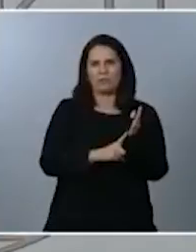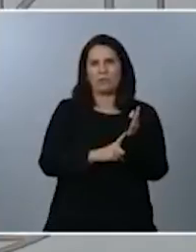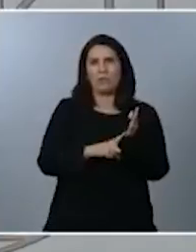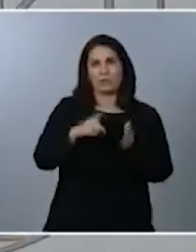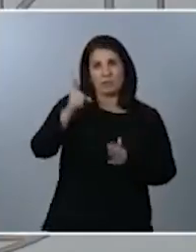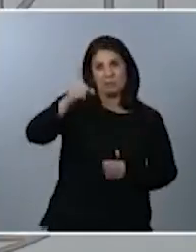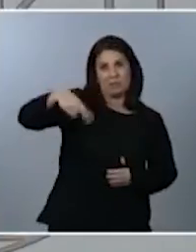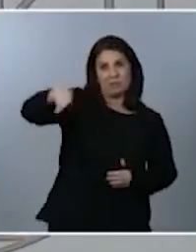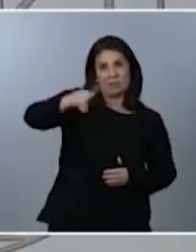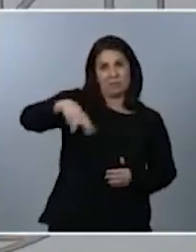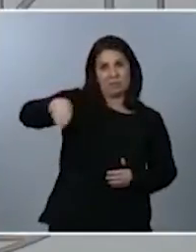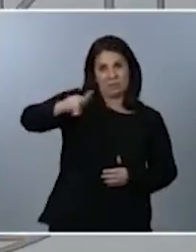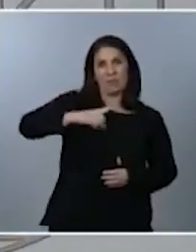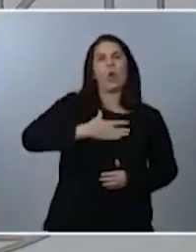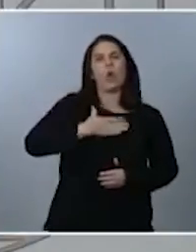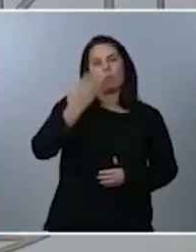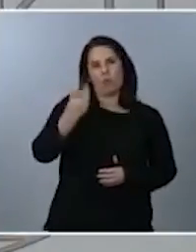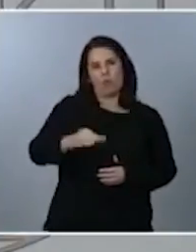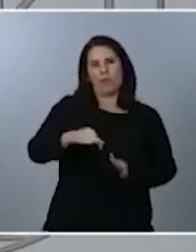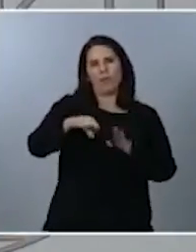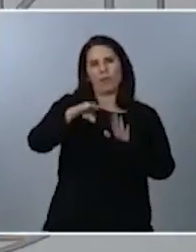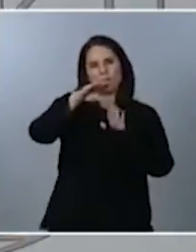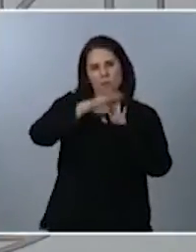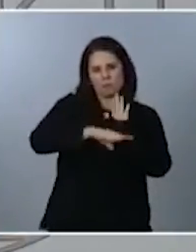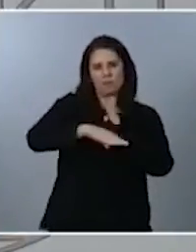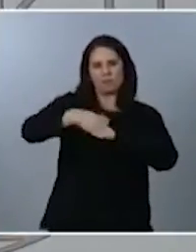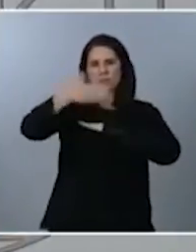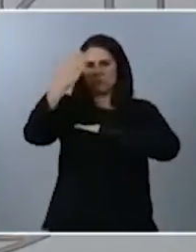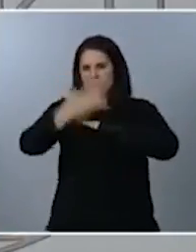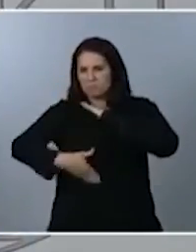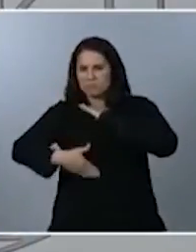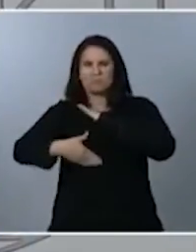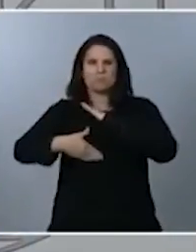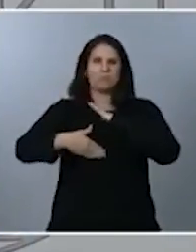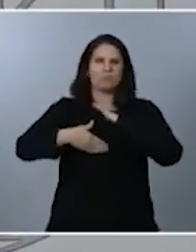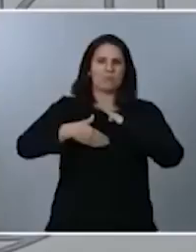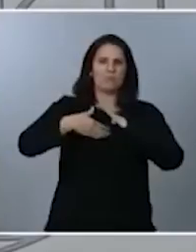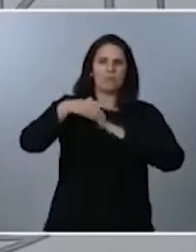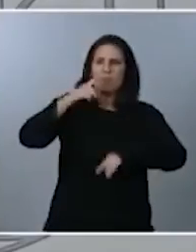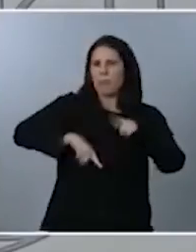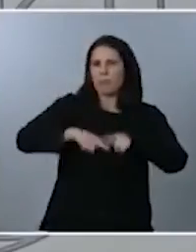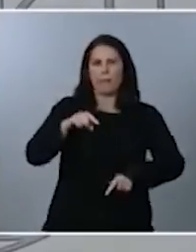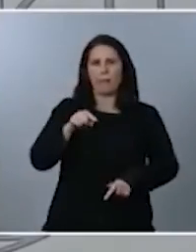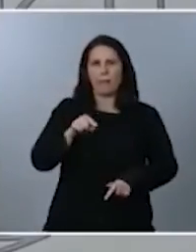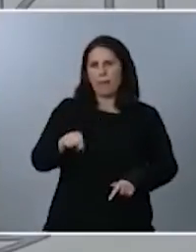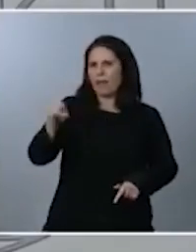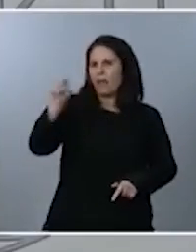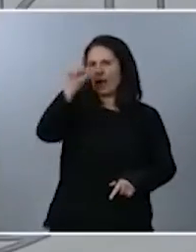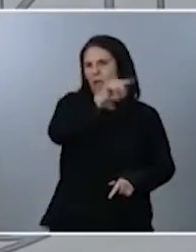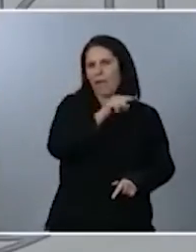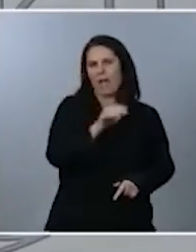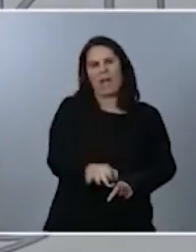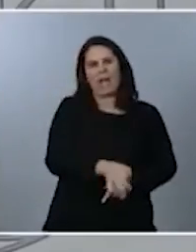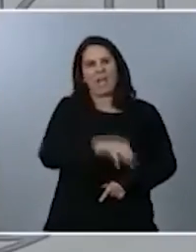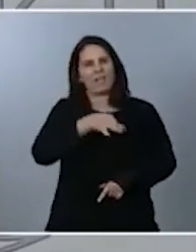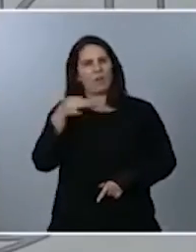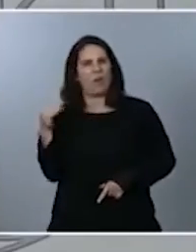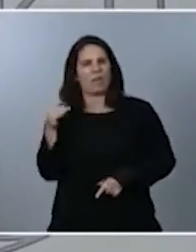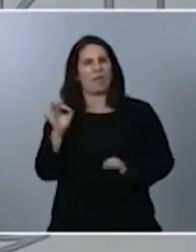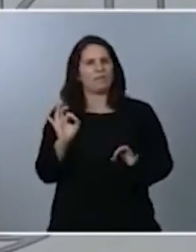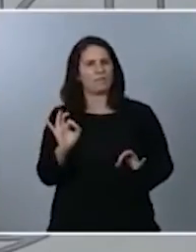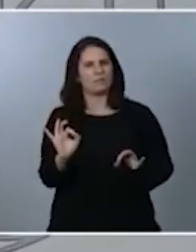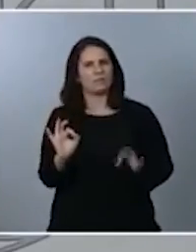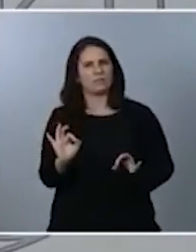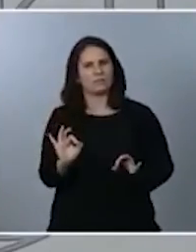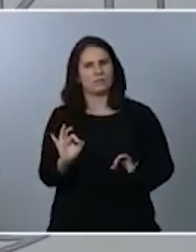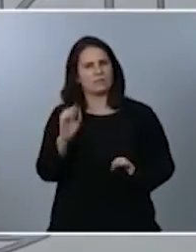hacer el dictado de las restricciones que sean en cada sitio las adecuadas ni más ni menos las adecuadas para frenar